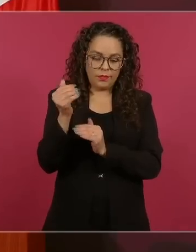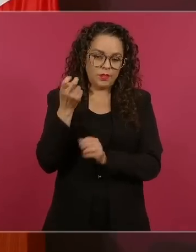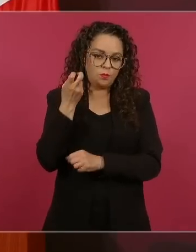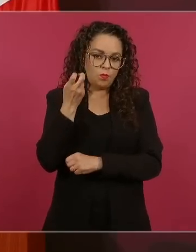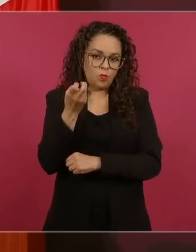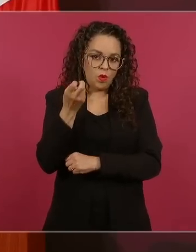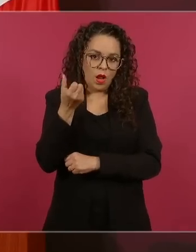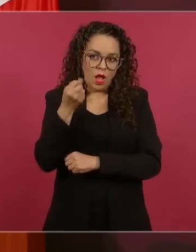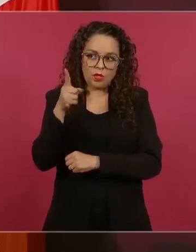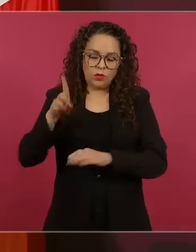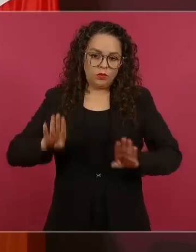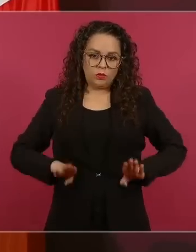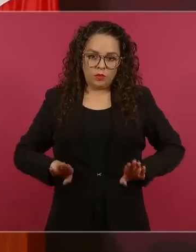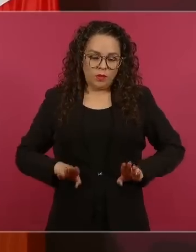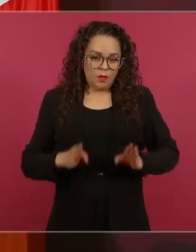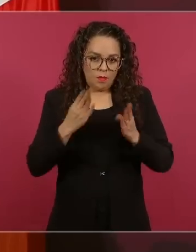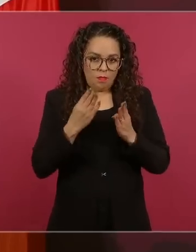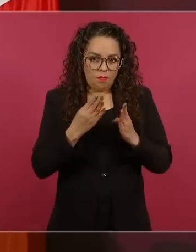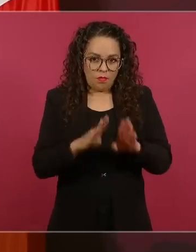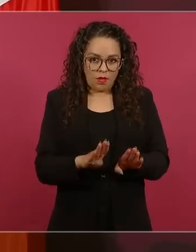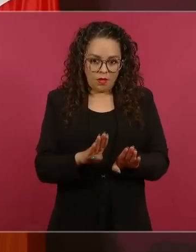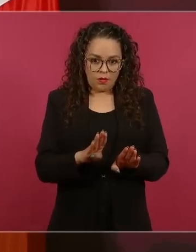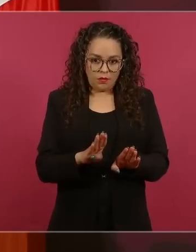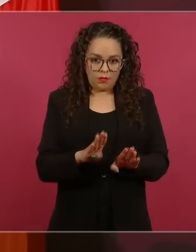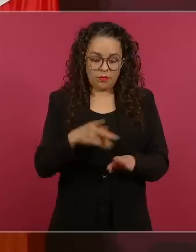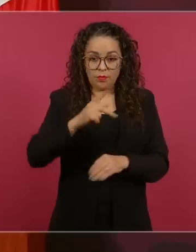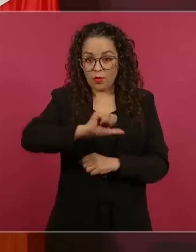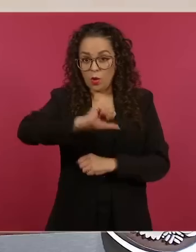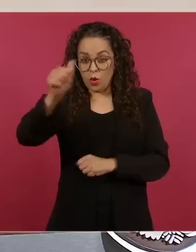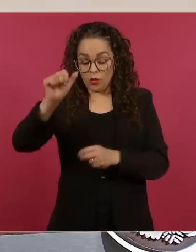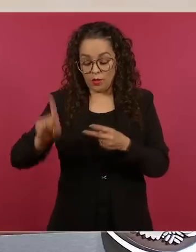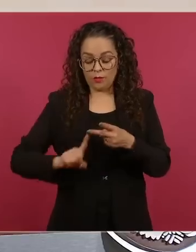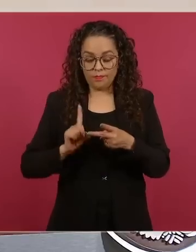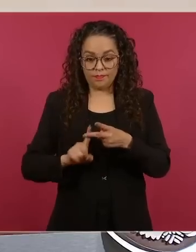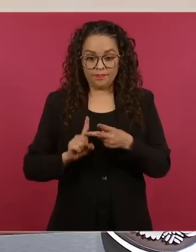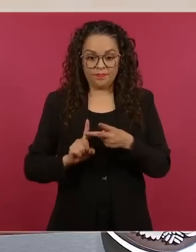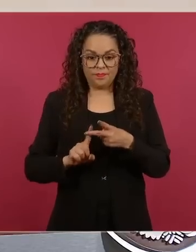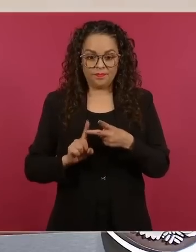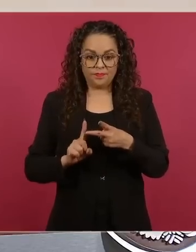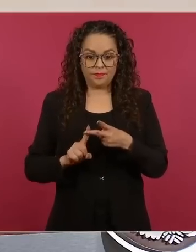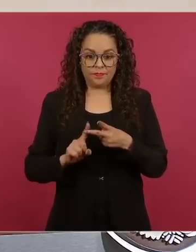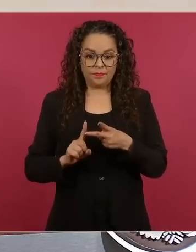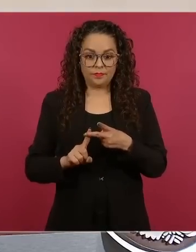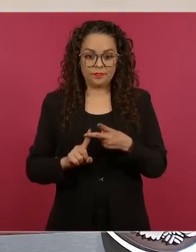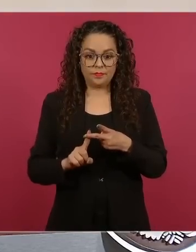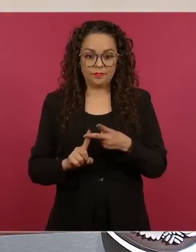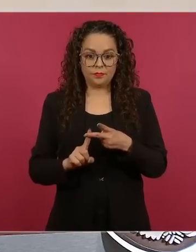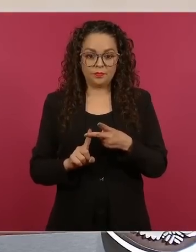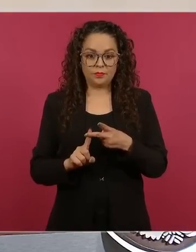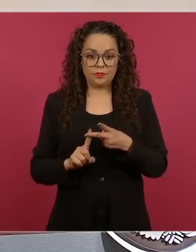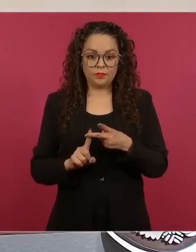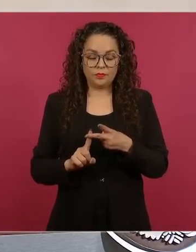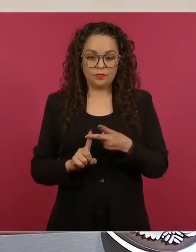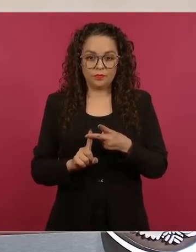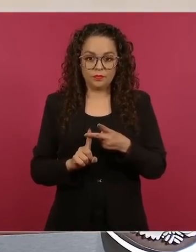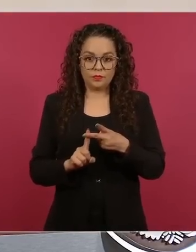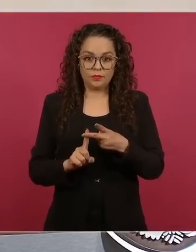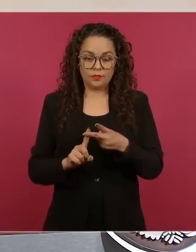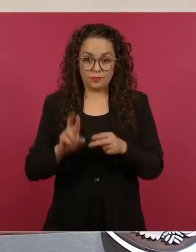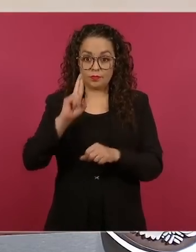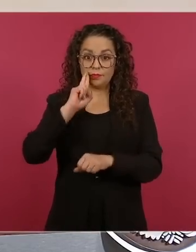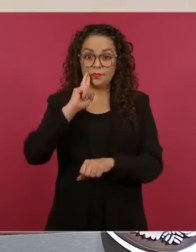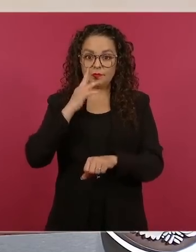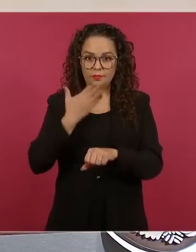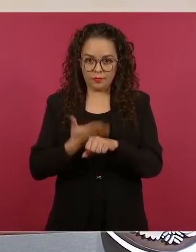Pero la otra tarea que deben de llevar a